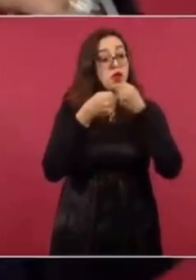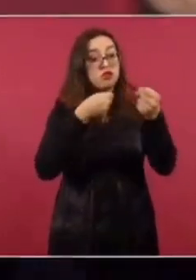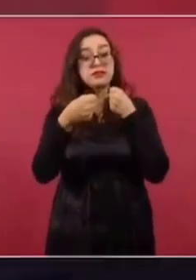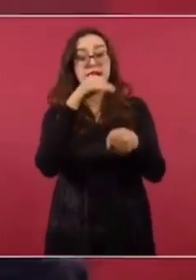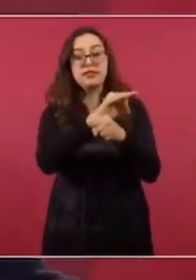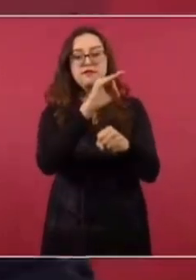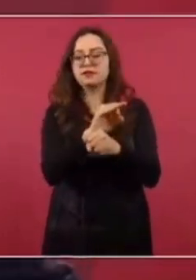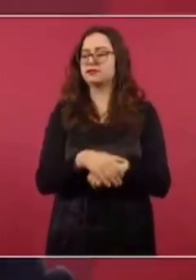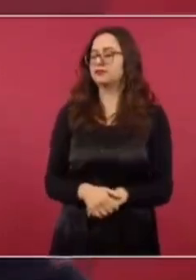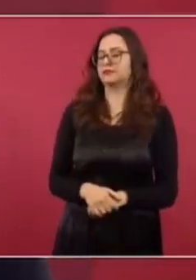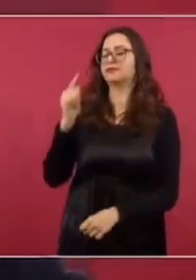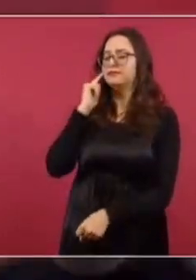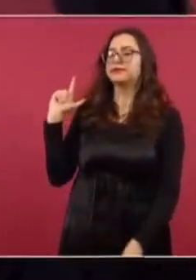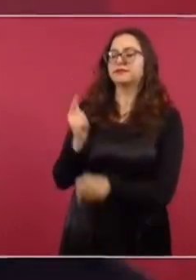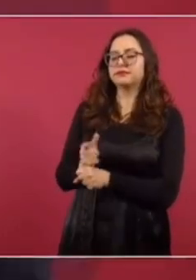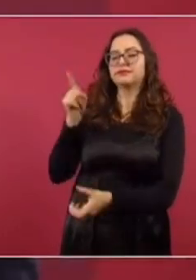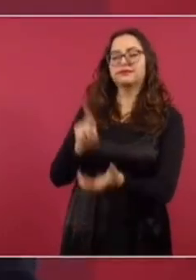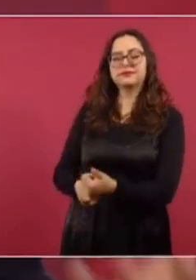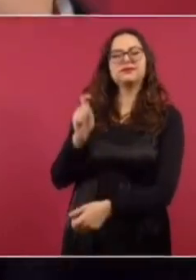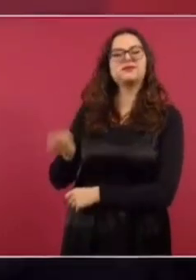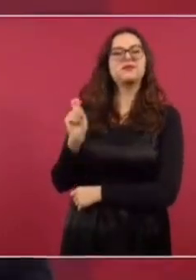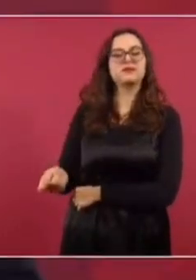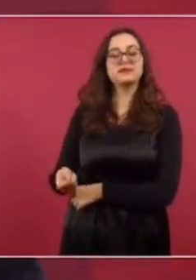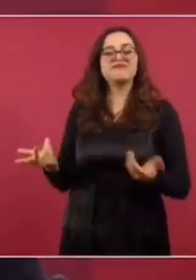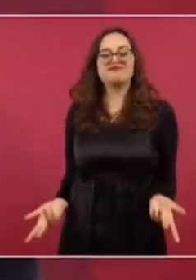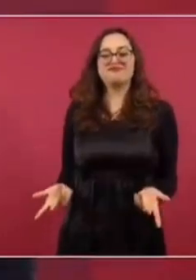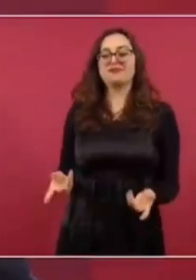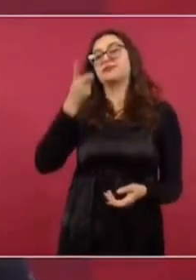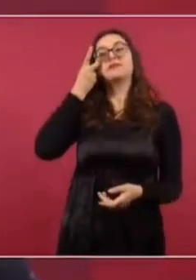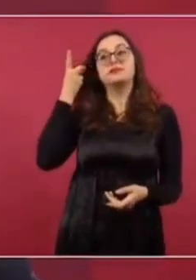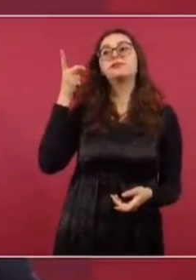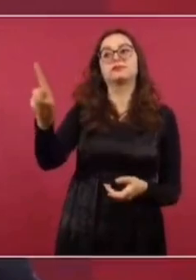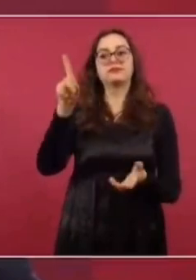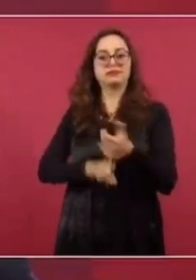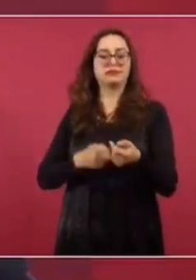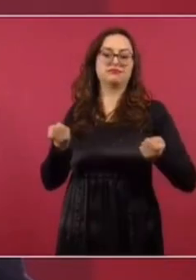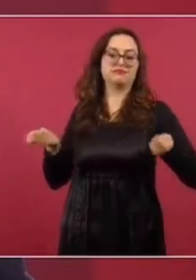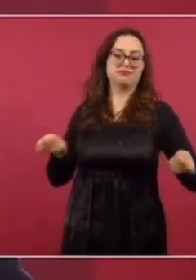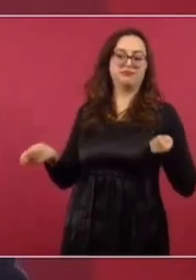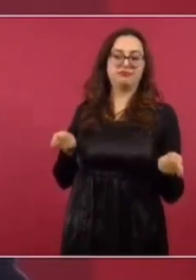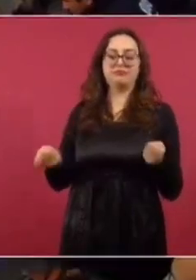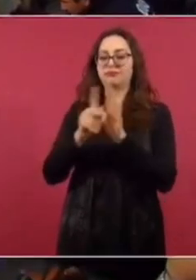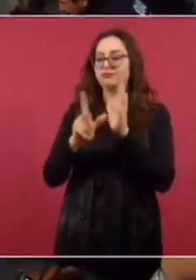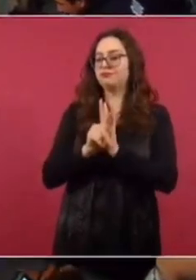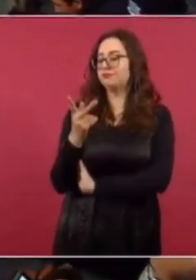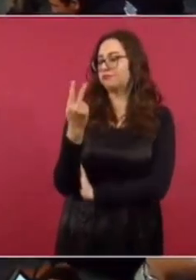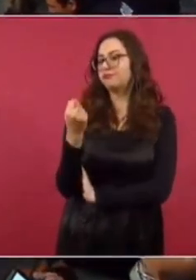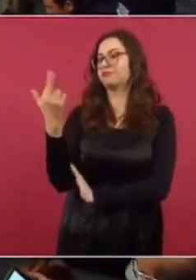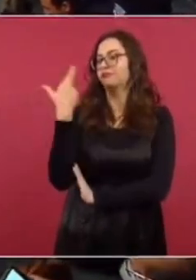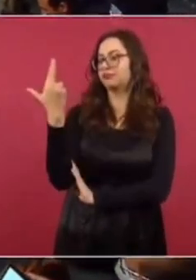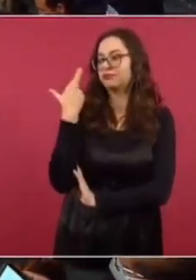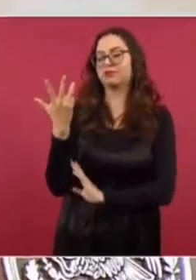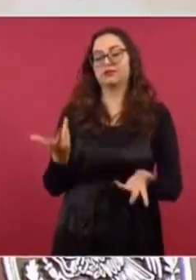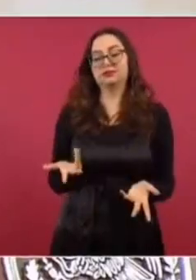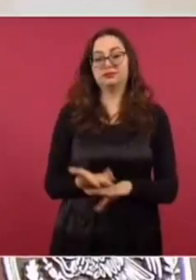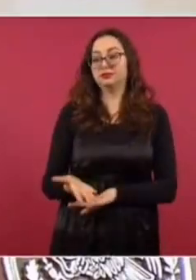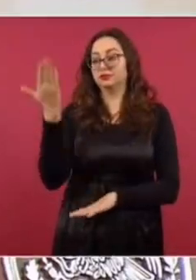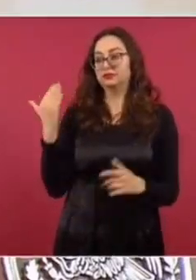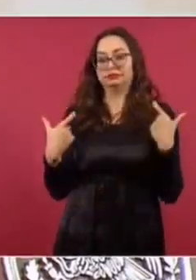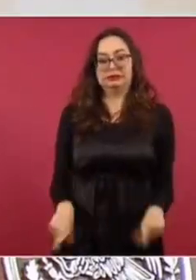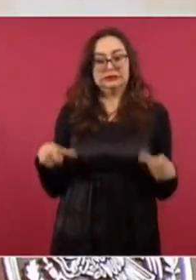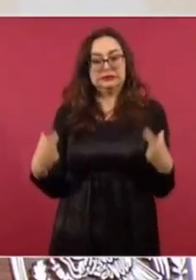¿Pero qué es lo que hay en el fondo? Pues que los dueños de los medios de información, casi todos, tenían mucho poder